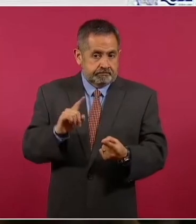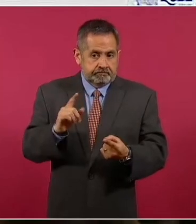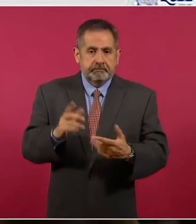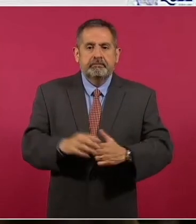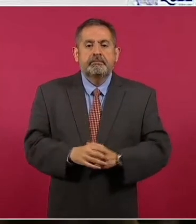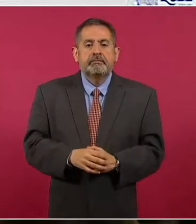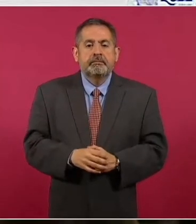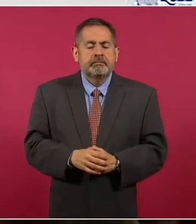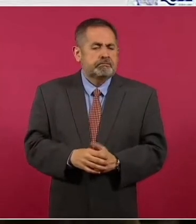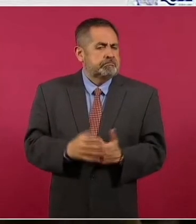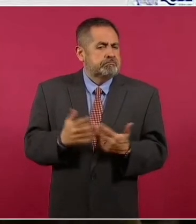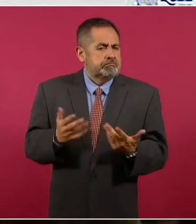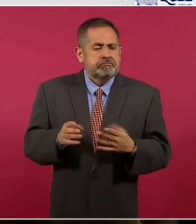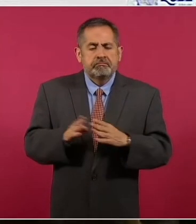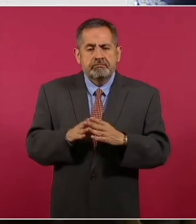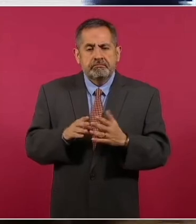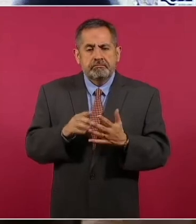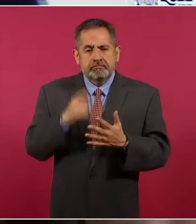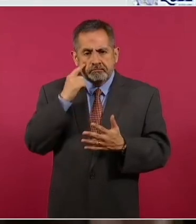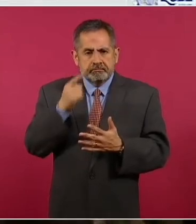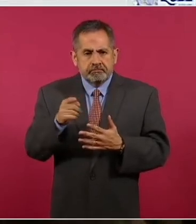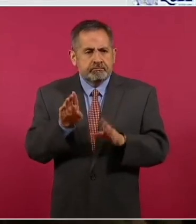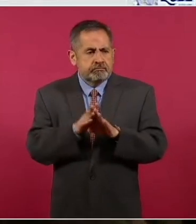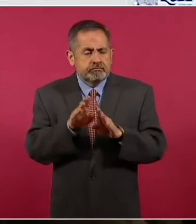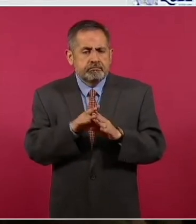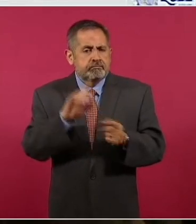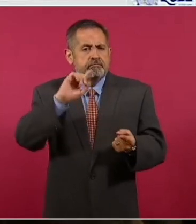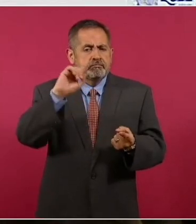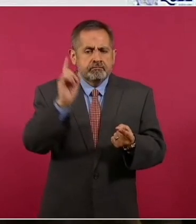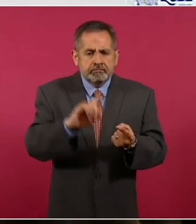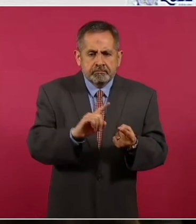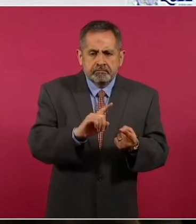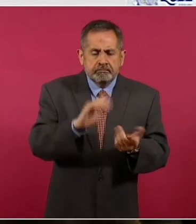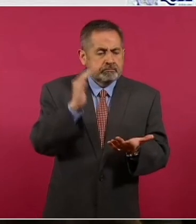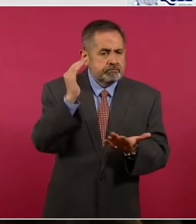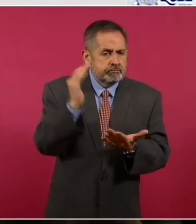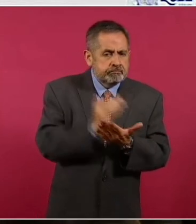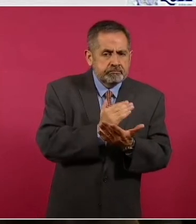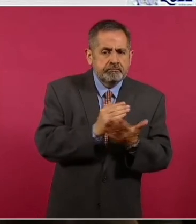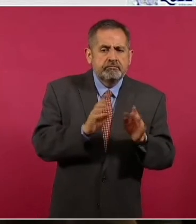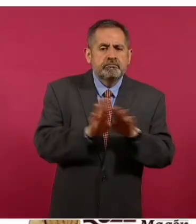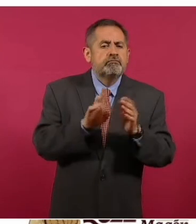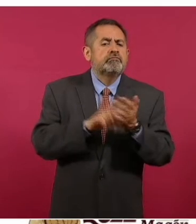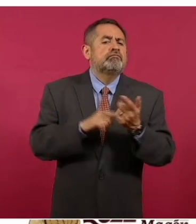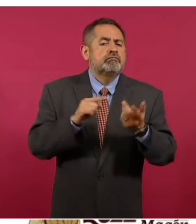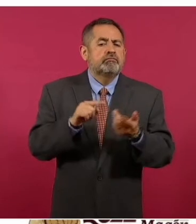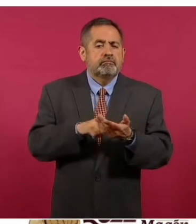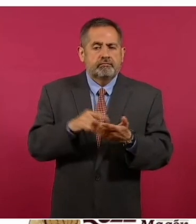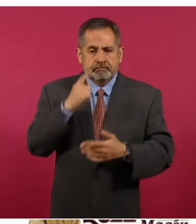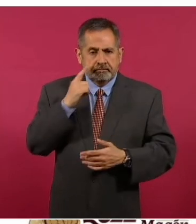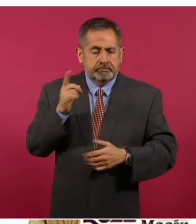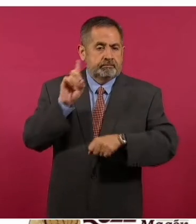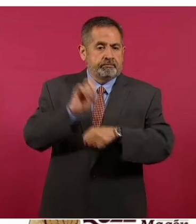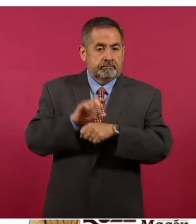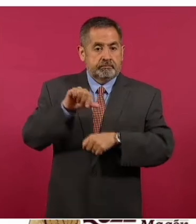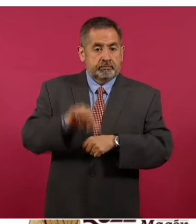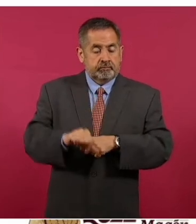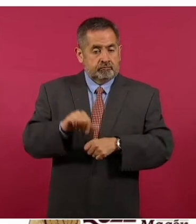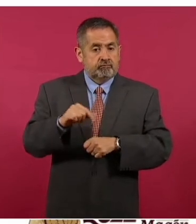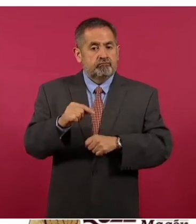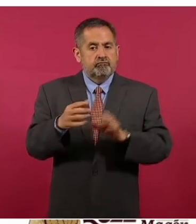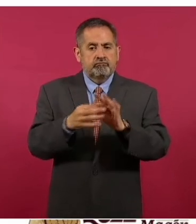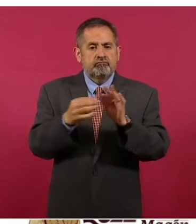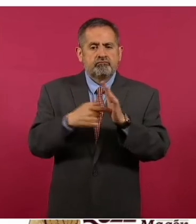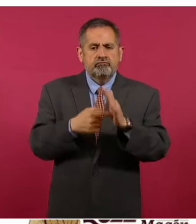En general, obtuvimos reducciones en la mayoría de los delitos federales. El día de hoy estamos